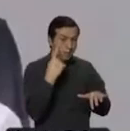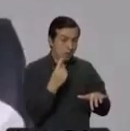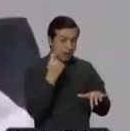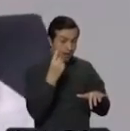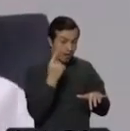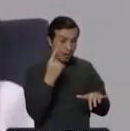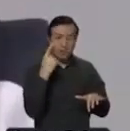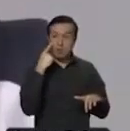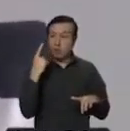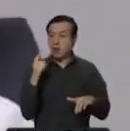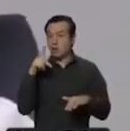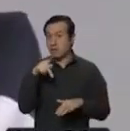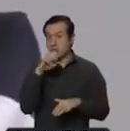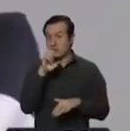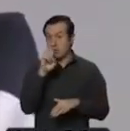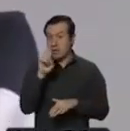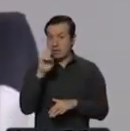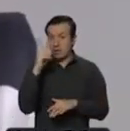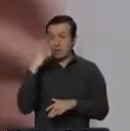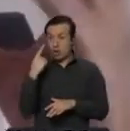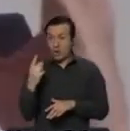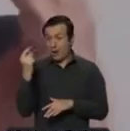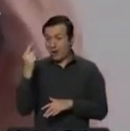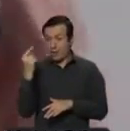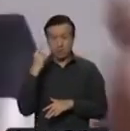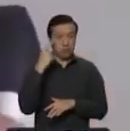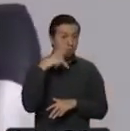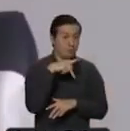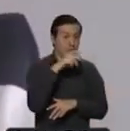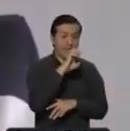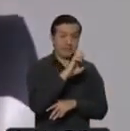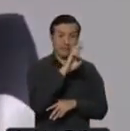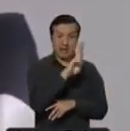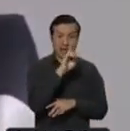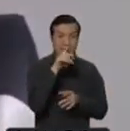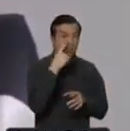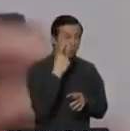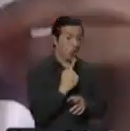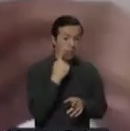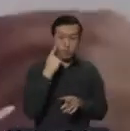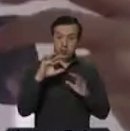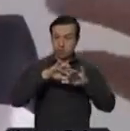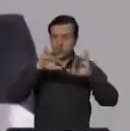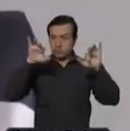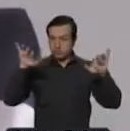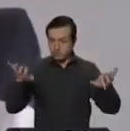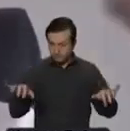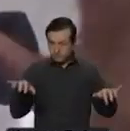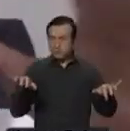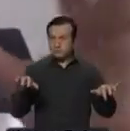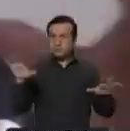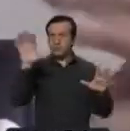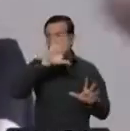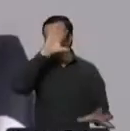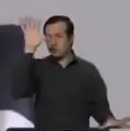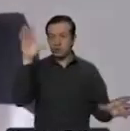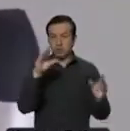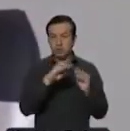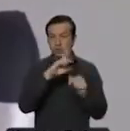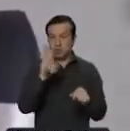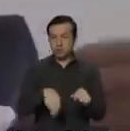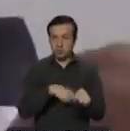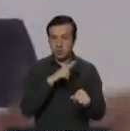lo que son pruebas PCR. Lo que estamos haciendo es agregando al total nacional